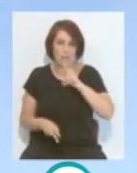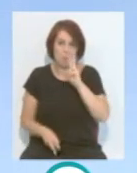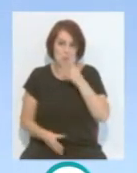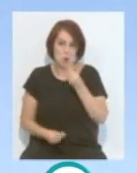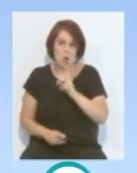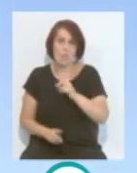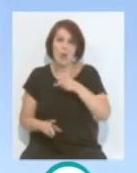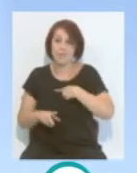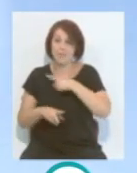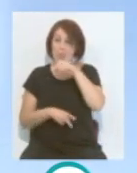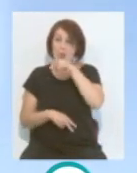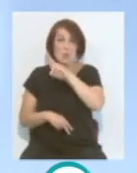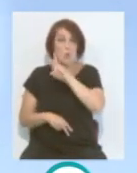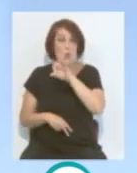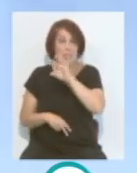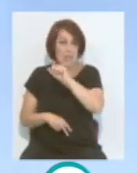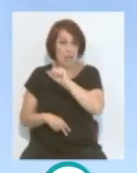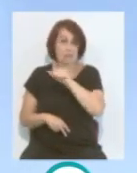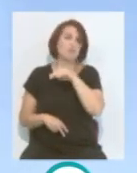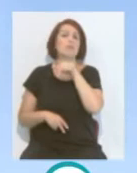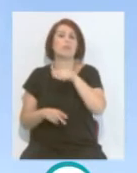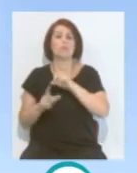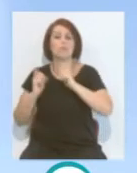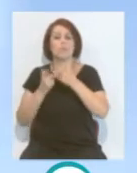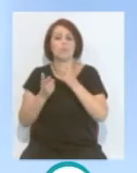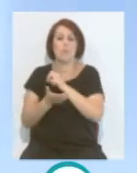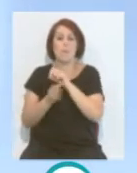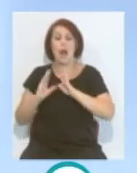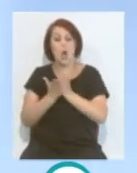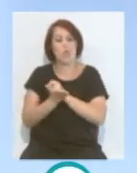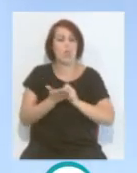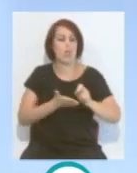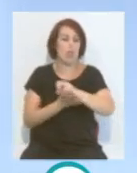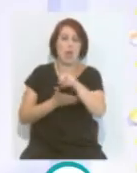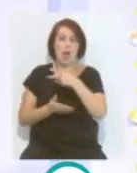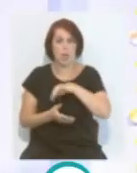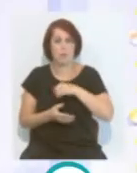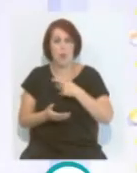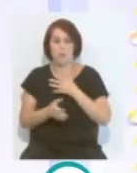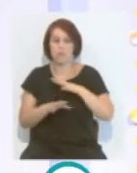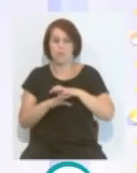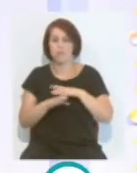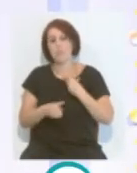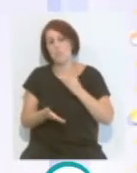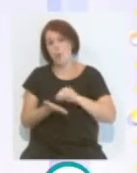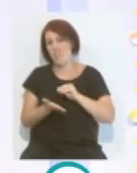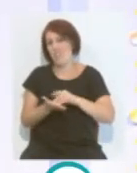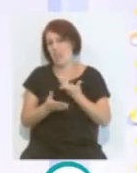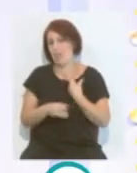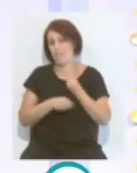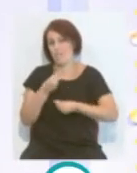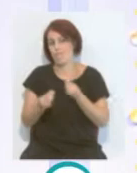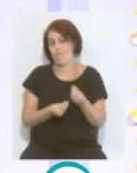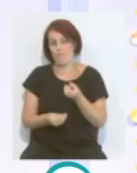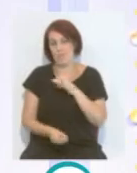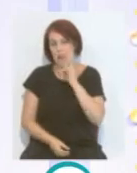rural, sí mostraba que tenía capacidades de salida de balón, o por lo menos él intentaba mostrarlas, aunque es cierto que la mayoría de veces sin demasiado acierto. Creo que eso es un problema que